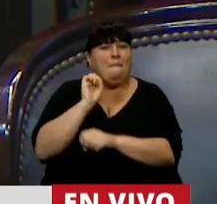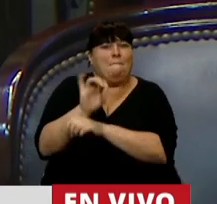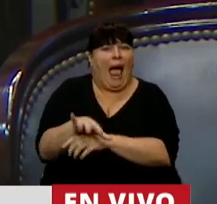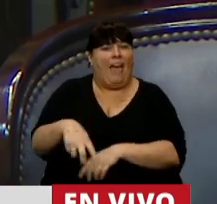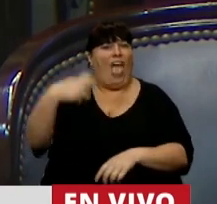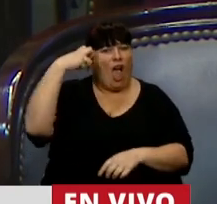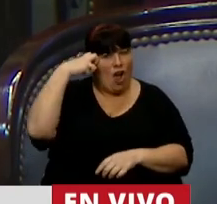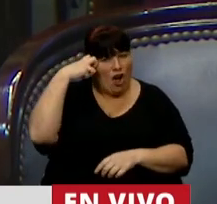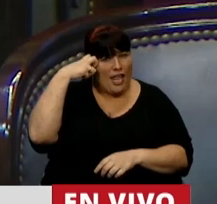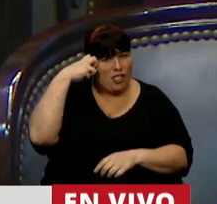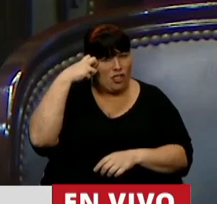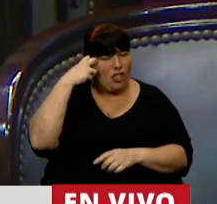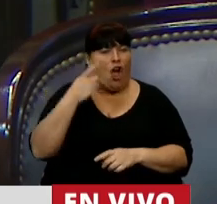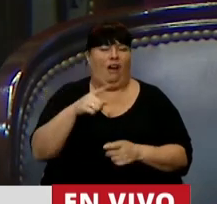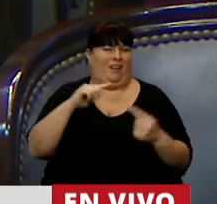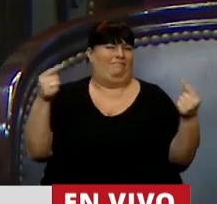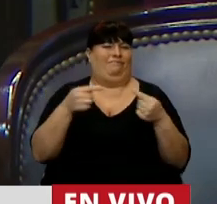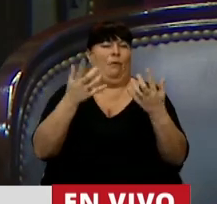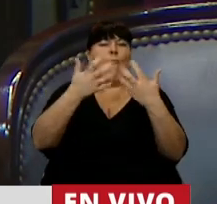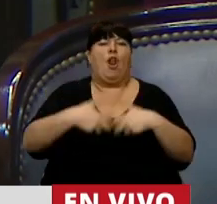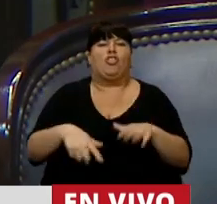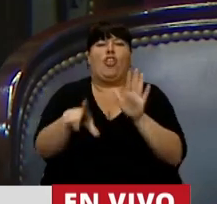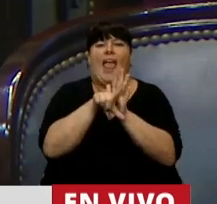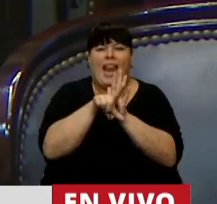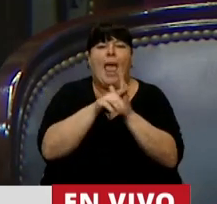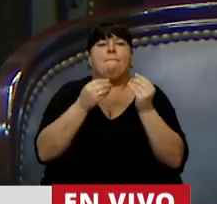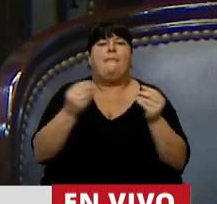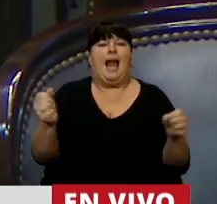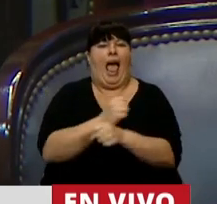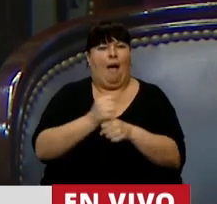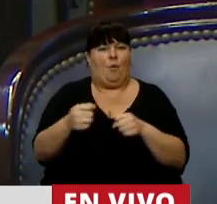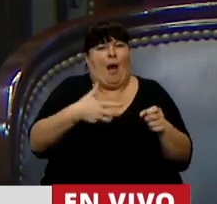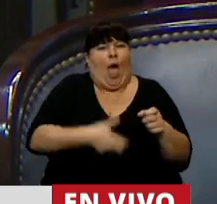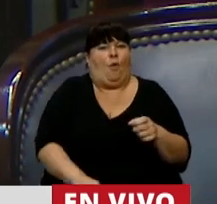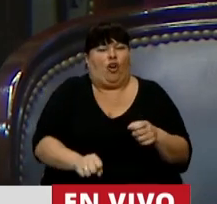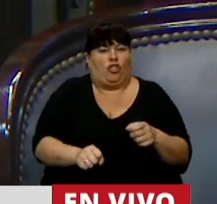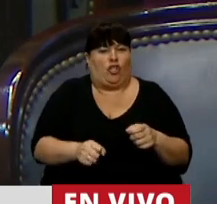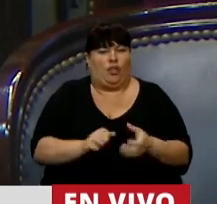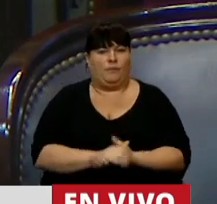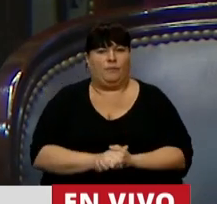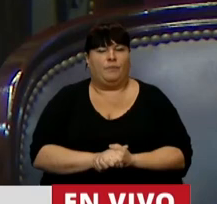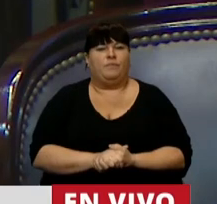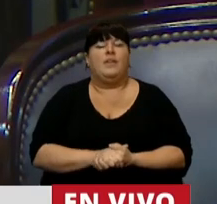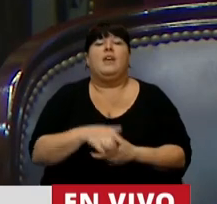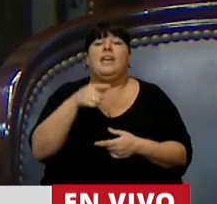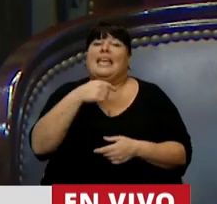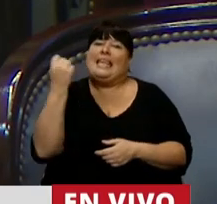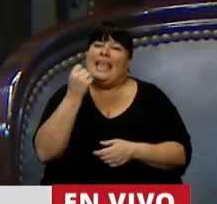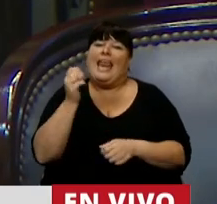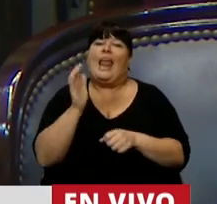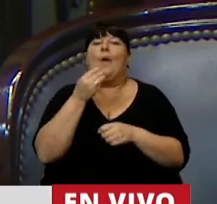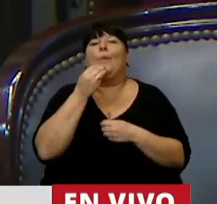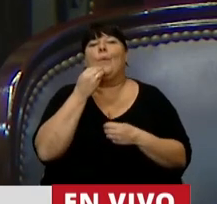Congreso un controvertido proyecto de ley de legalización del aborto con el que busca